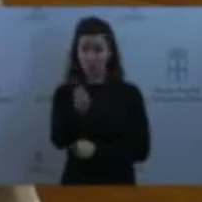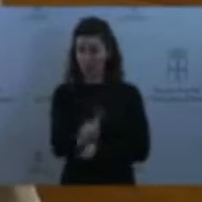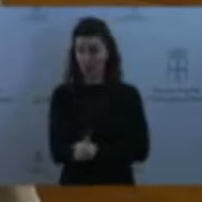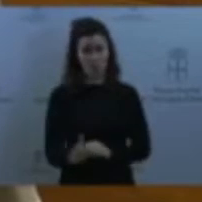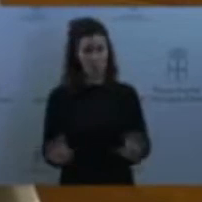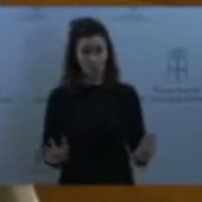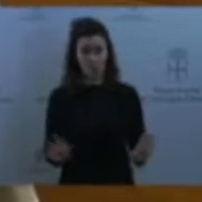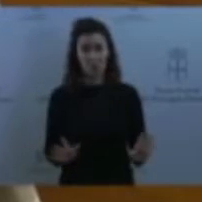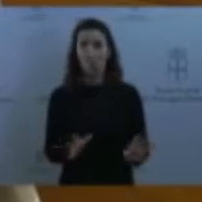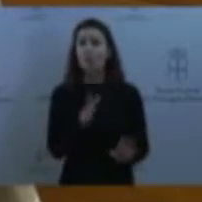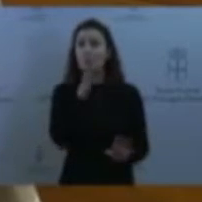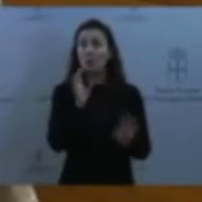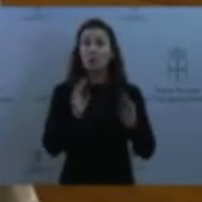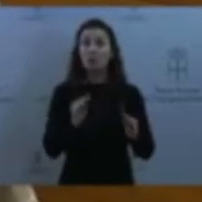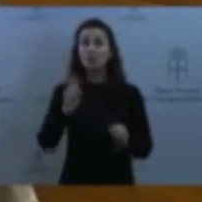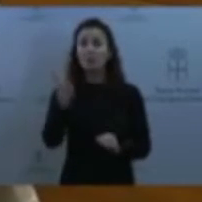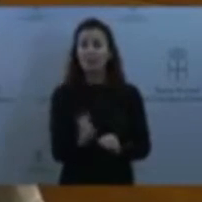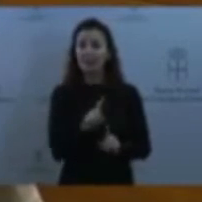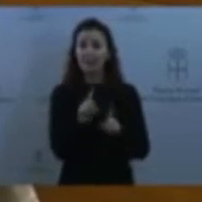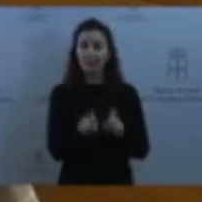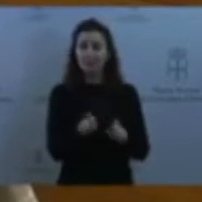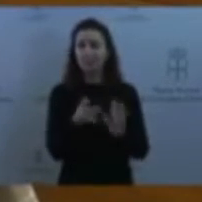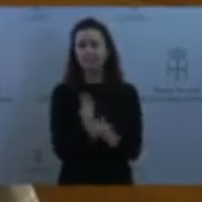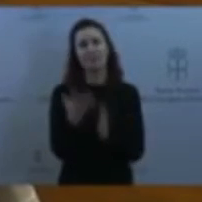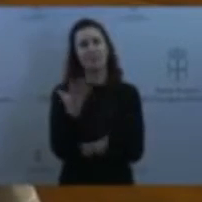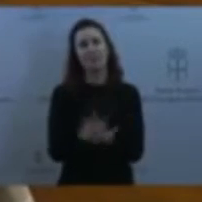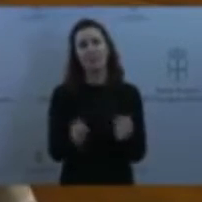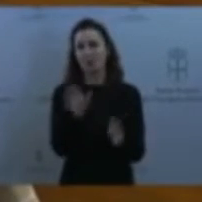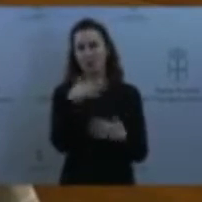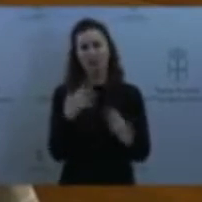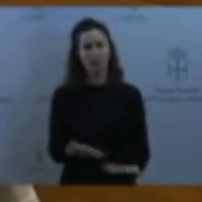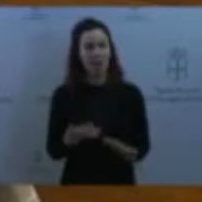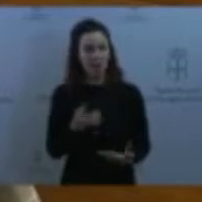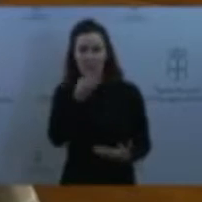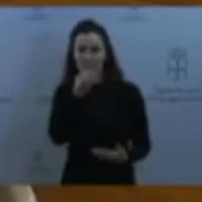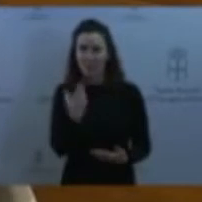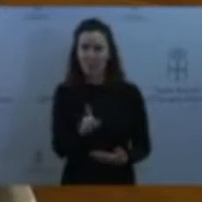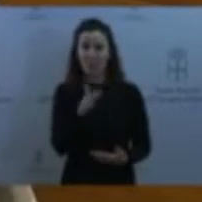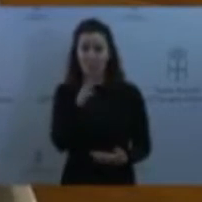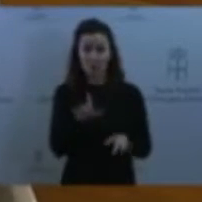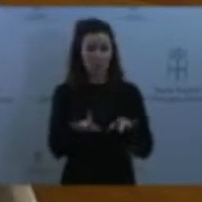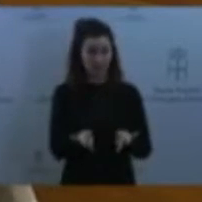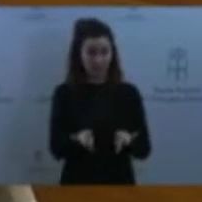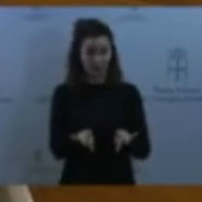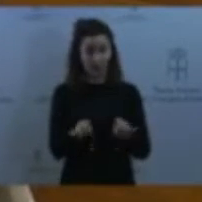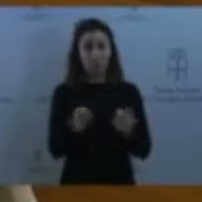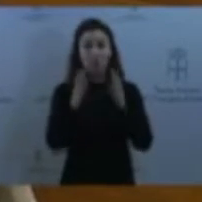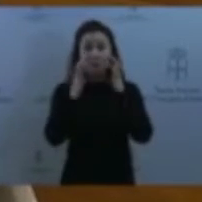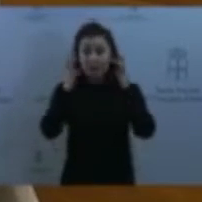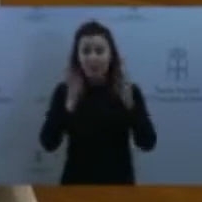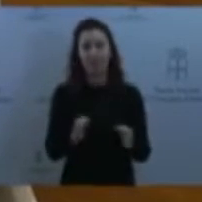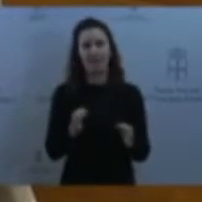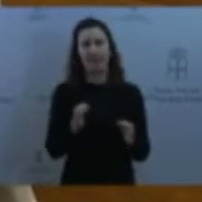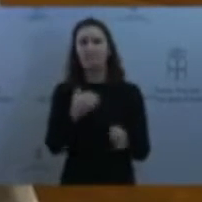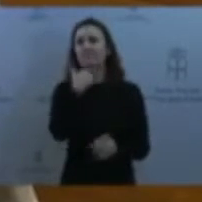es porque algo falla en las políticas actuales para que en estos territorios falten herramientas claras con las que superar este tipo de más de